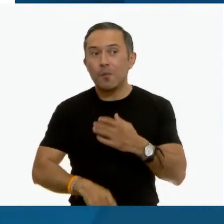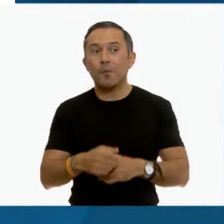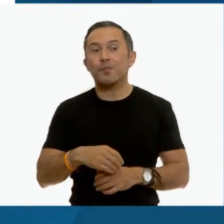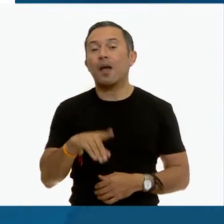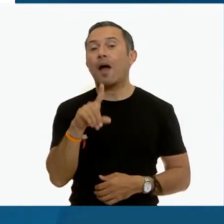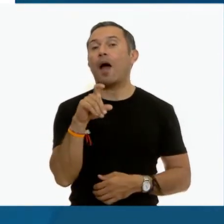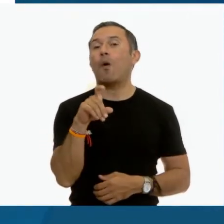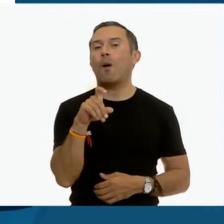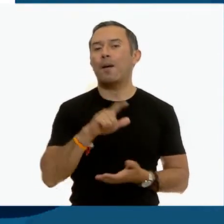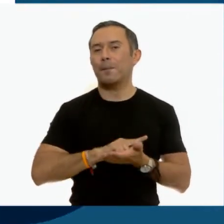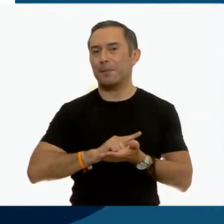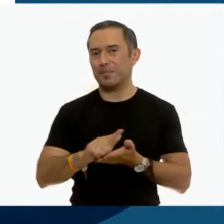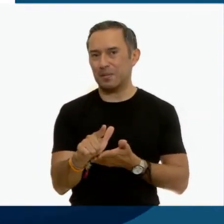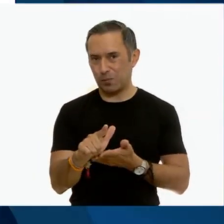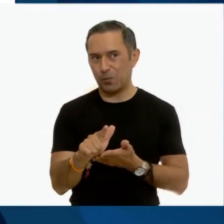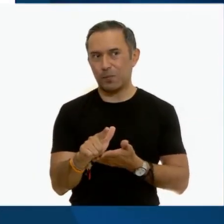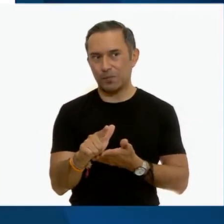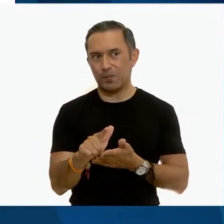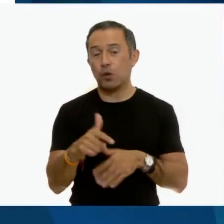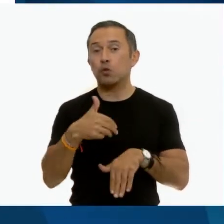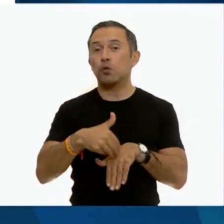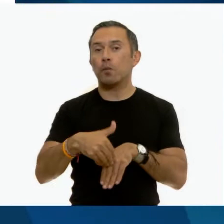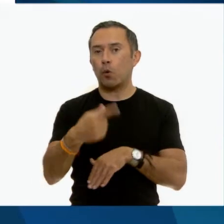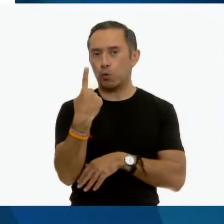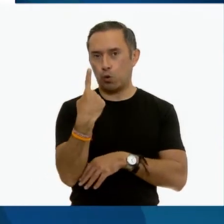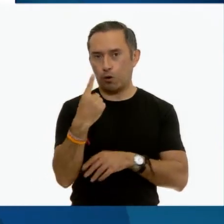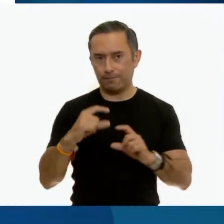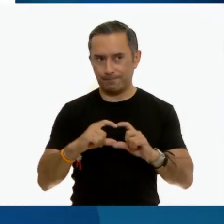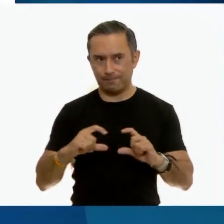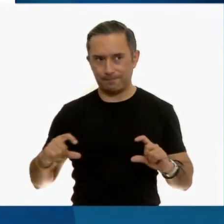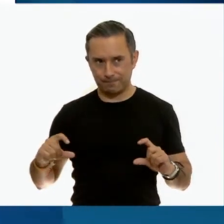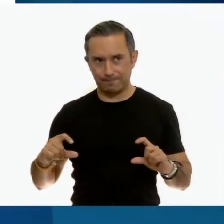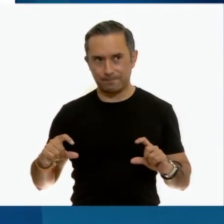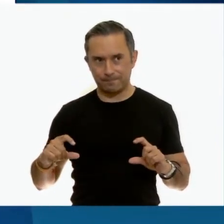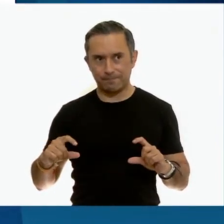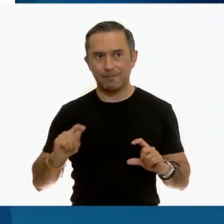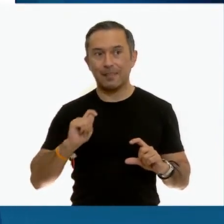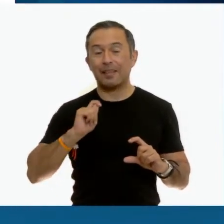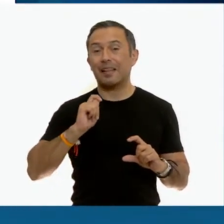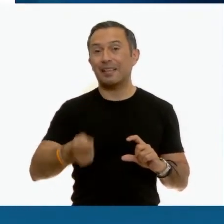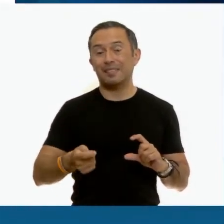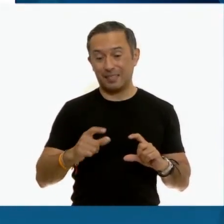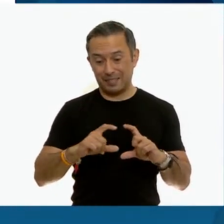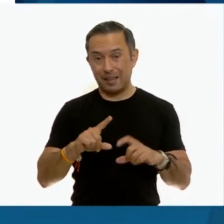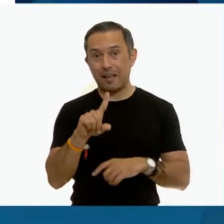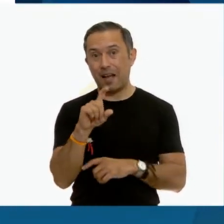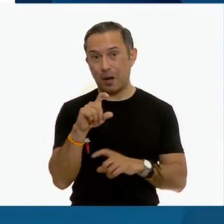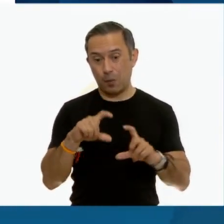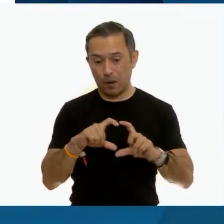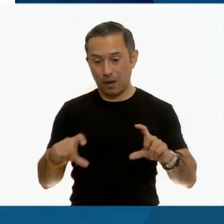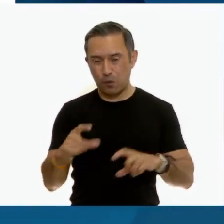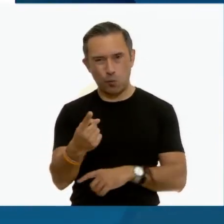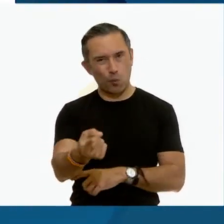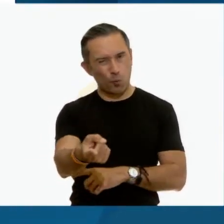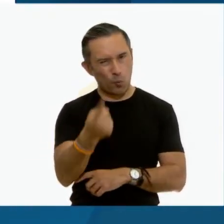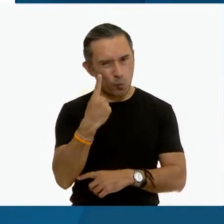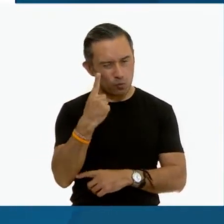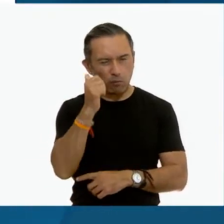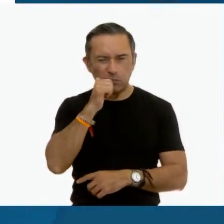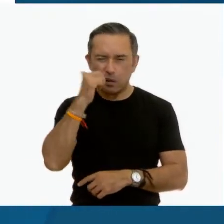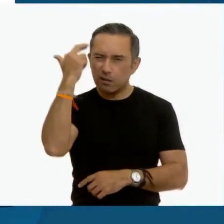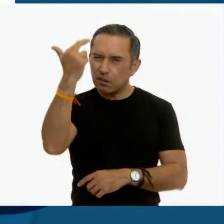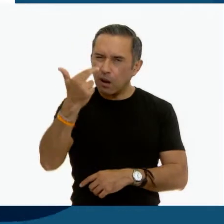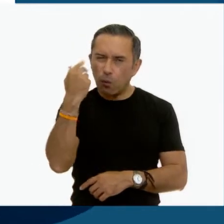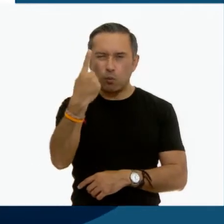Ay, agua potable. Es el nivel uno. Quiere decir que es la sustancia o la bebida que debemos de consumir en mayor